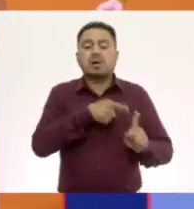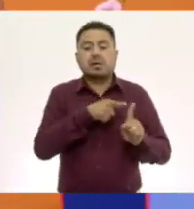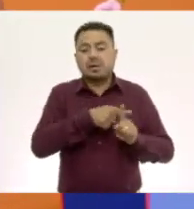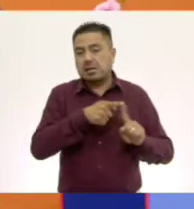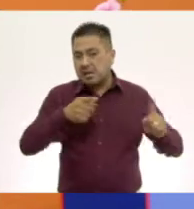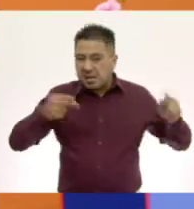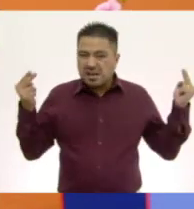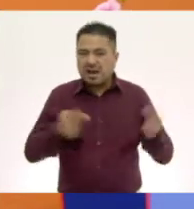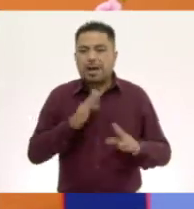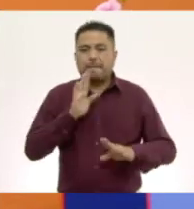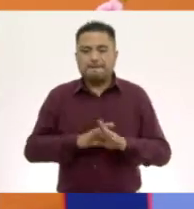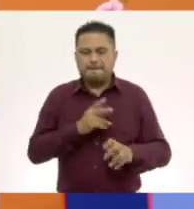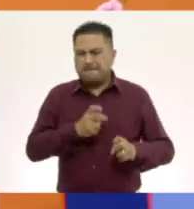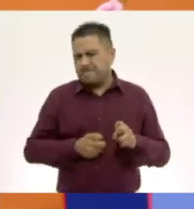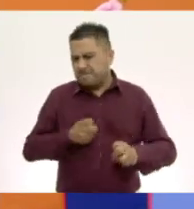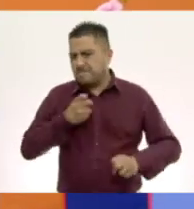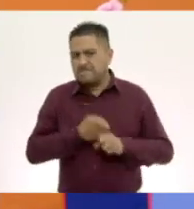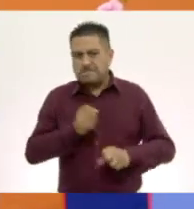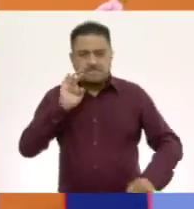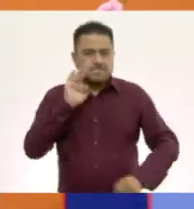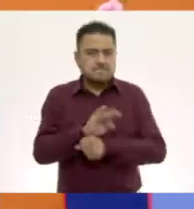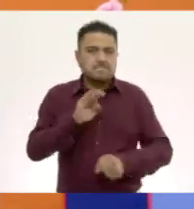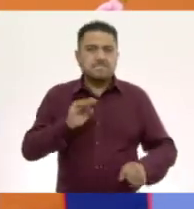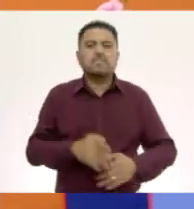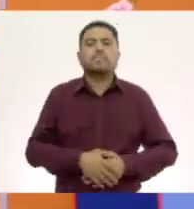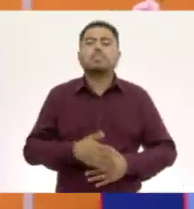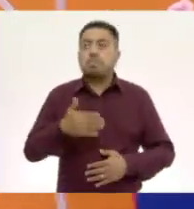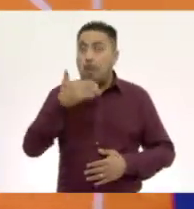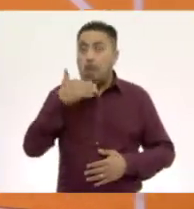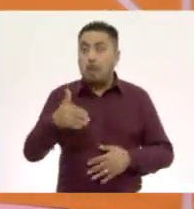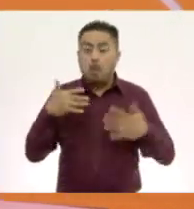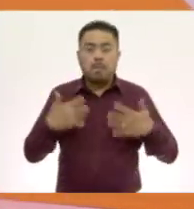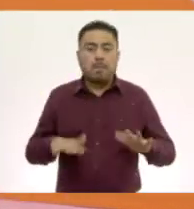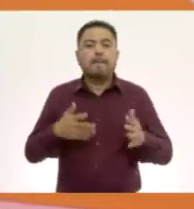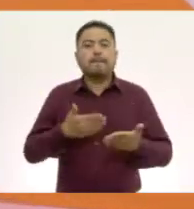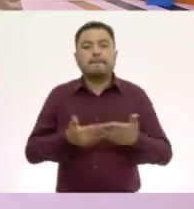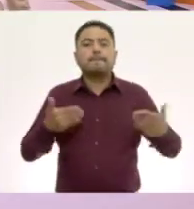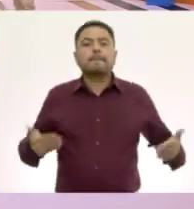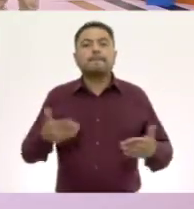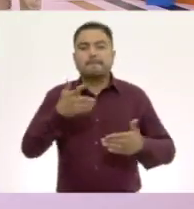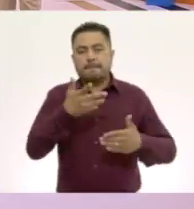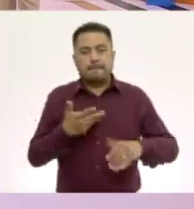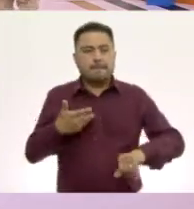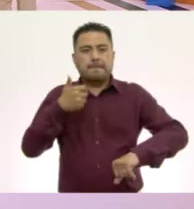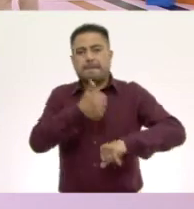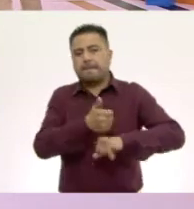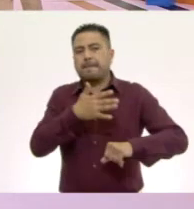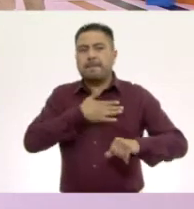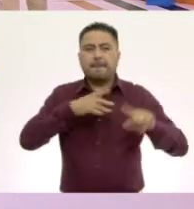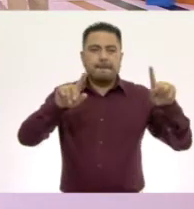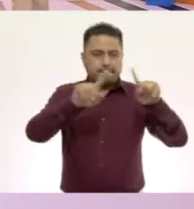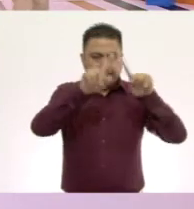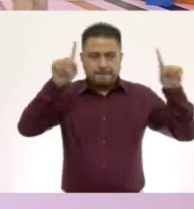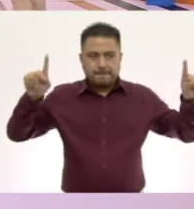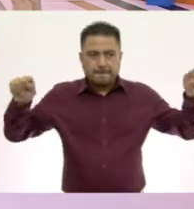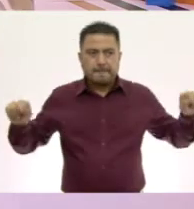de mucha fuerza para poder proteger. Muy bien. Entonces, vamos a poner aquí en nuestro esquema,